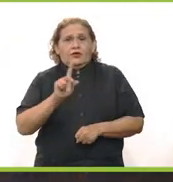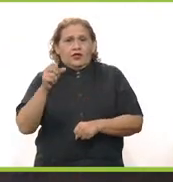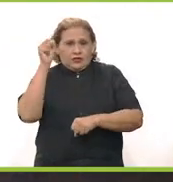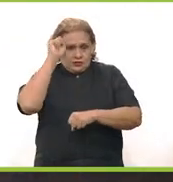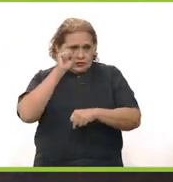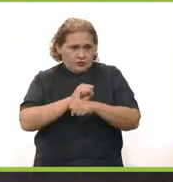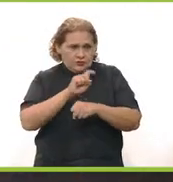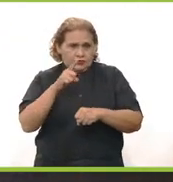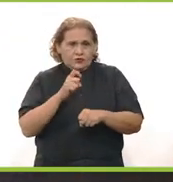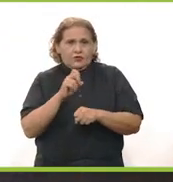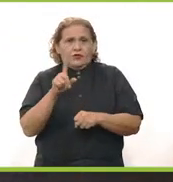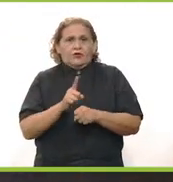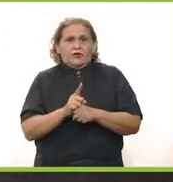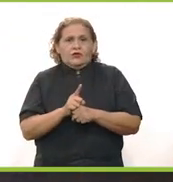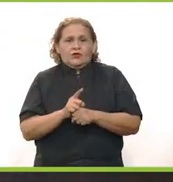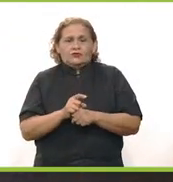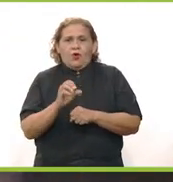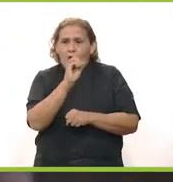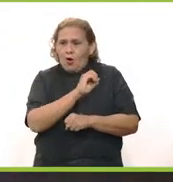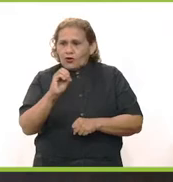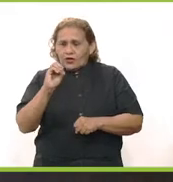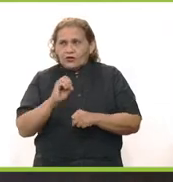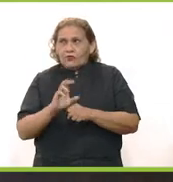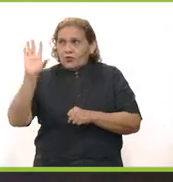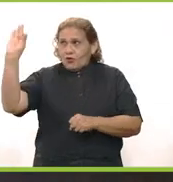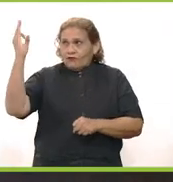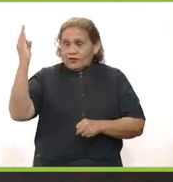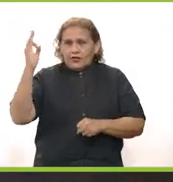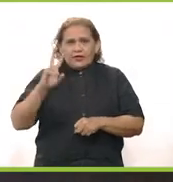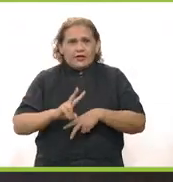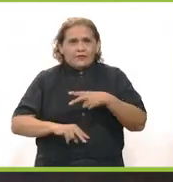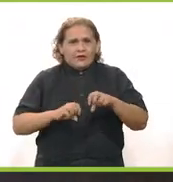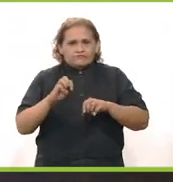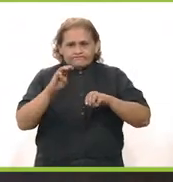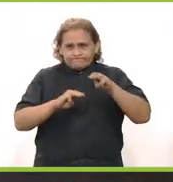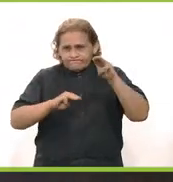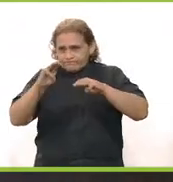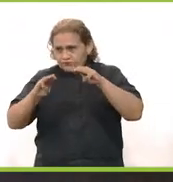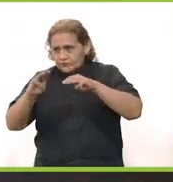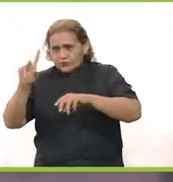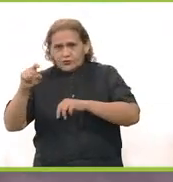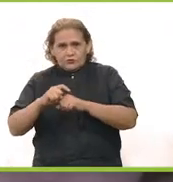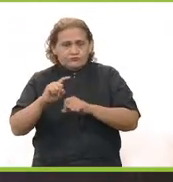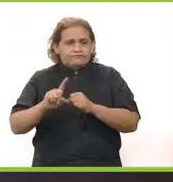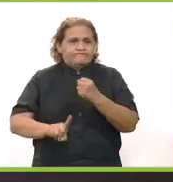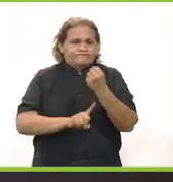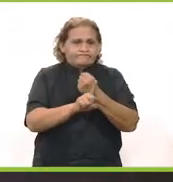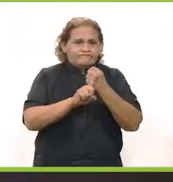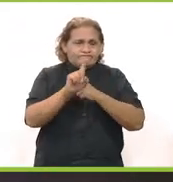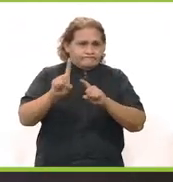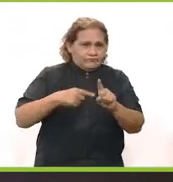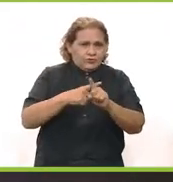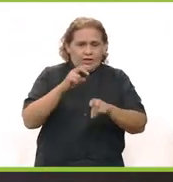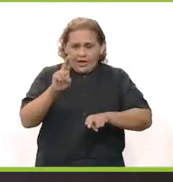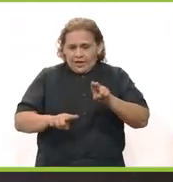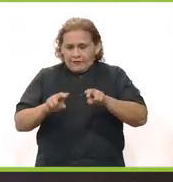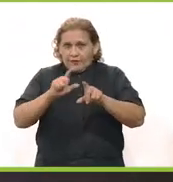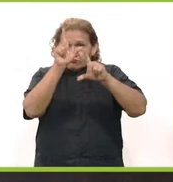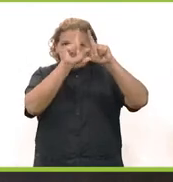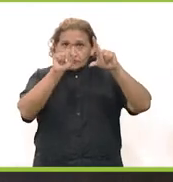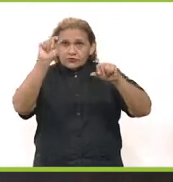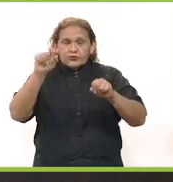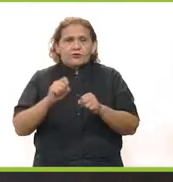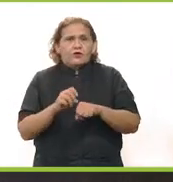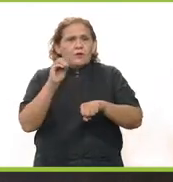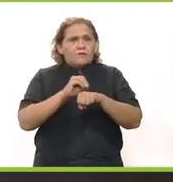dices, el Secretariado Ejecutivo de Seguridad Pública, que es un organismo del Gobierno Federal que va midiendo la incidencia delictiva en todos los estados del país y también